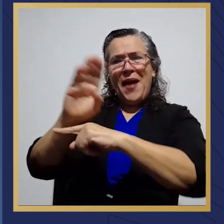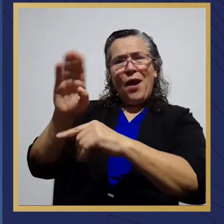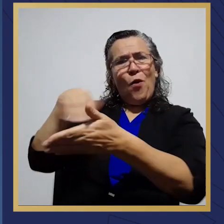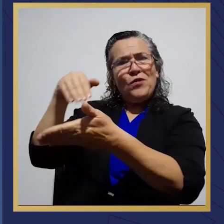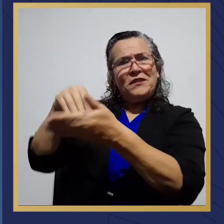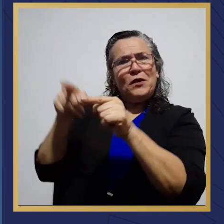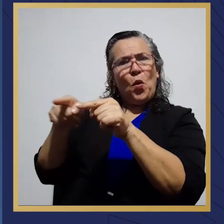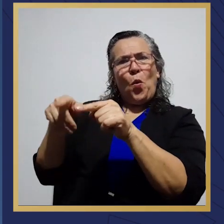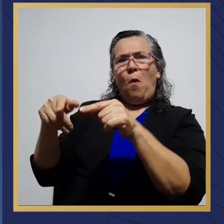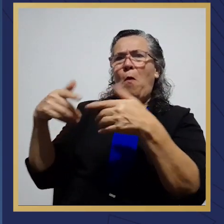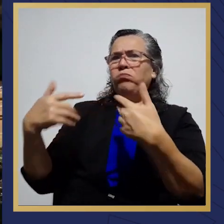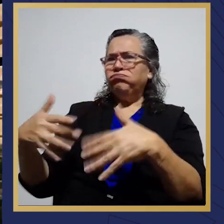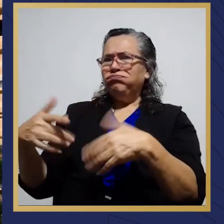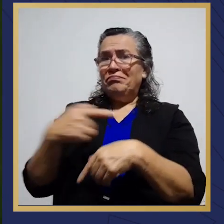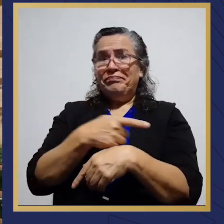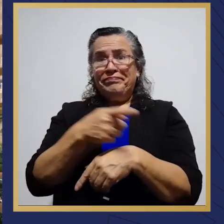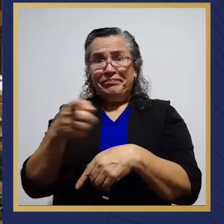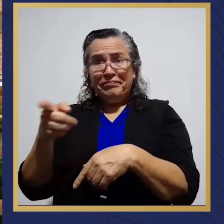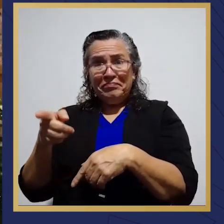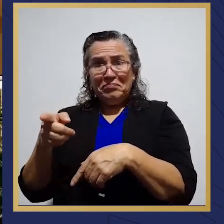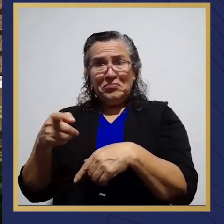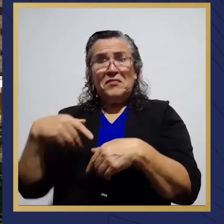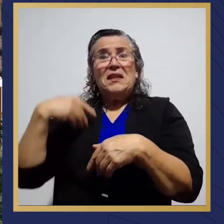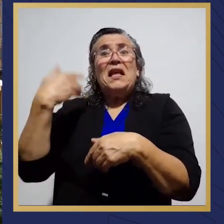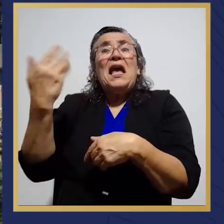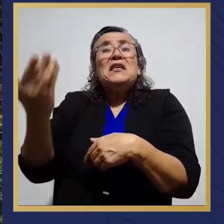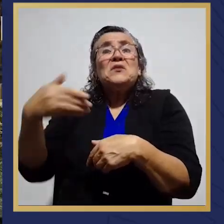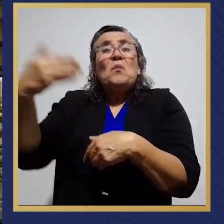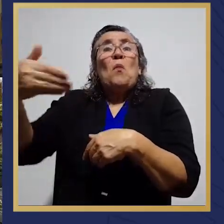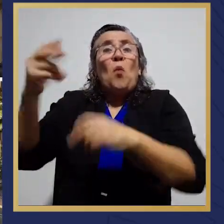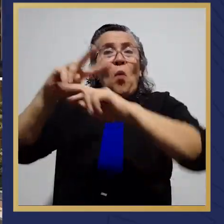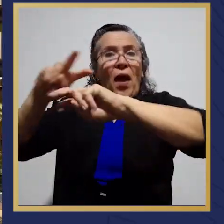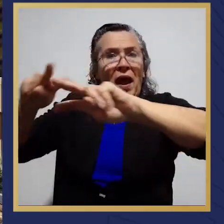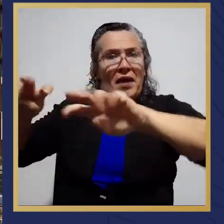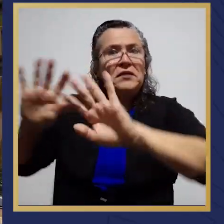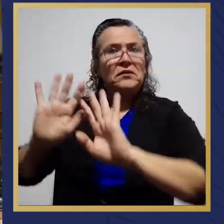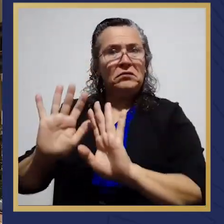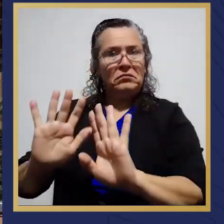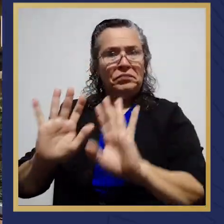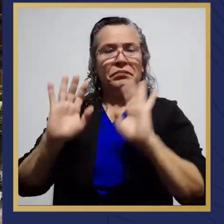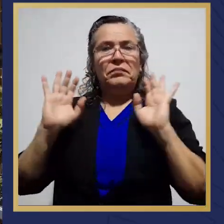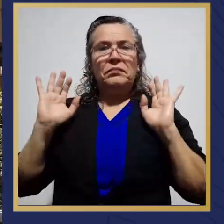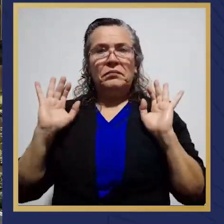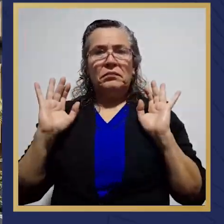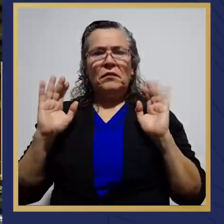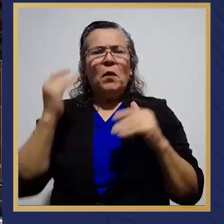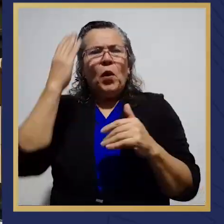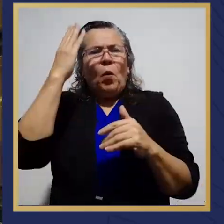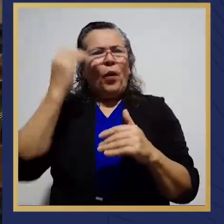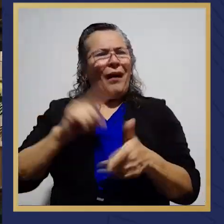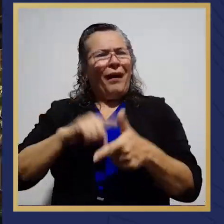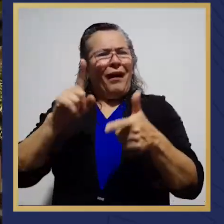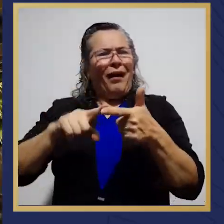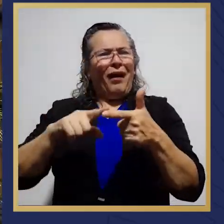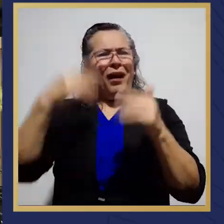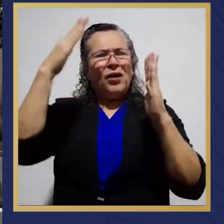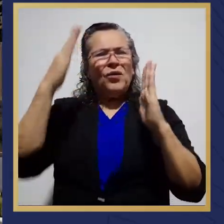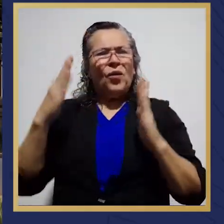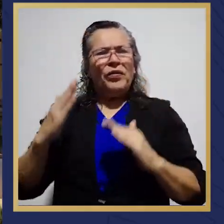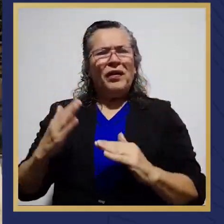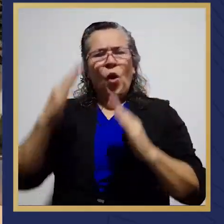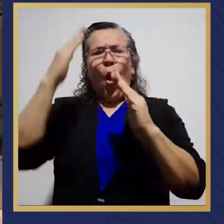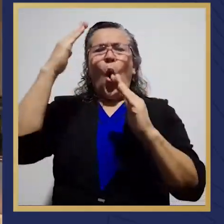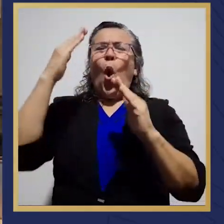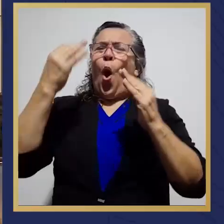Central. Eso va a quedar para revisión posterior. ¿Por qué la Contralora tomó esa